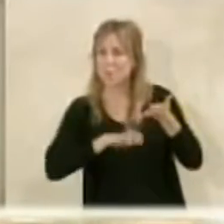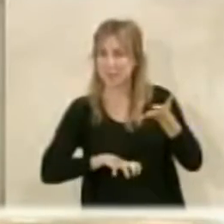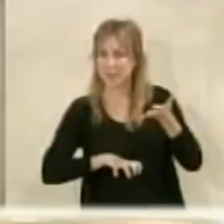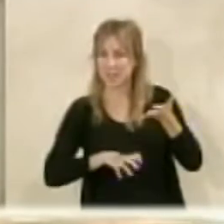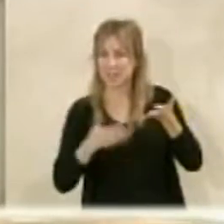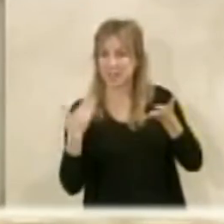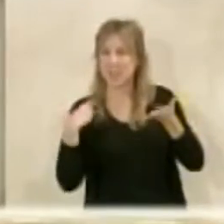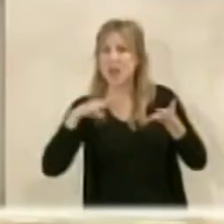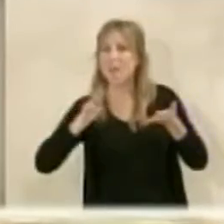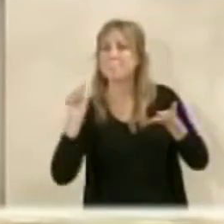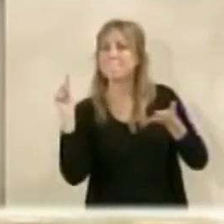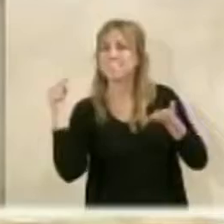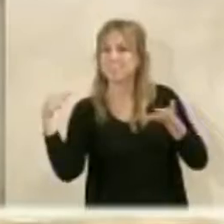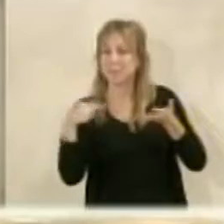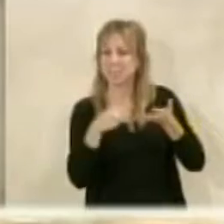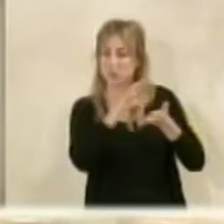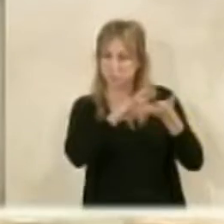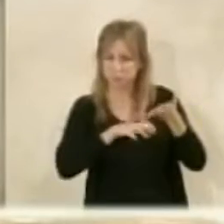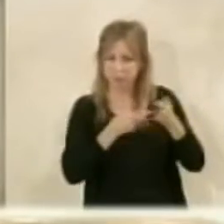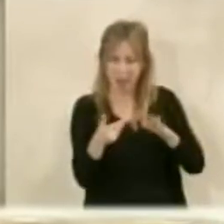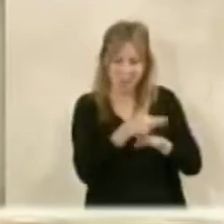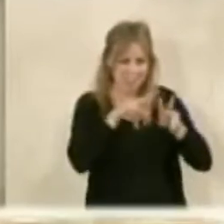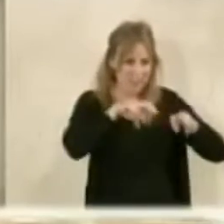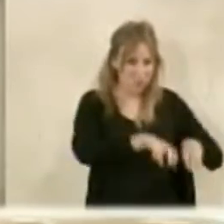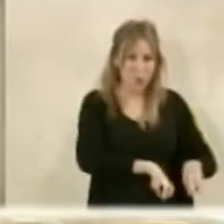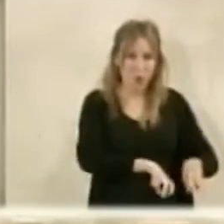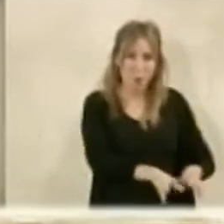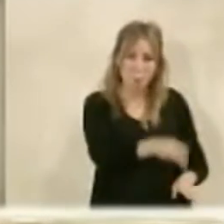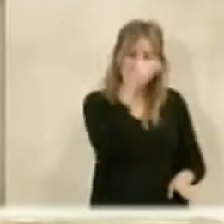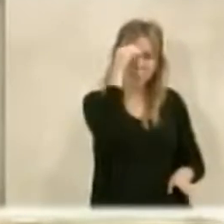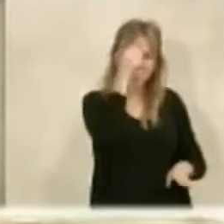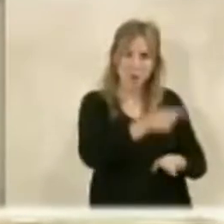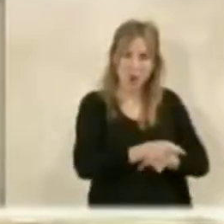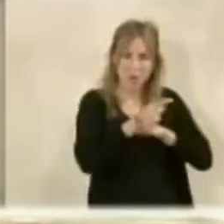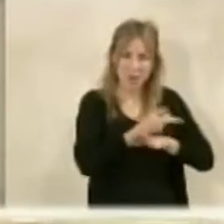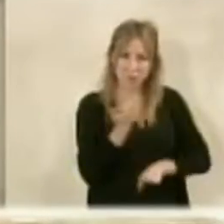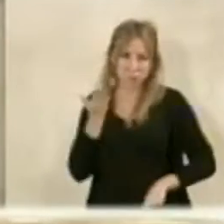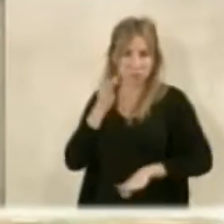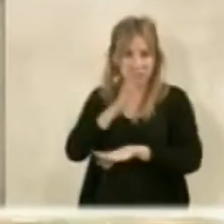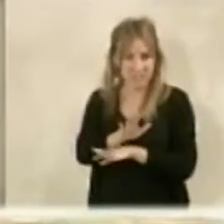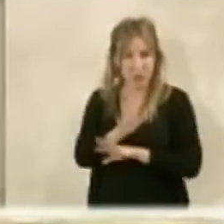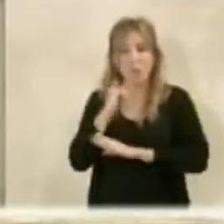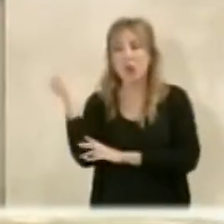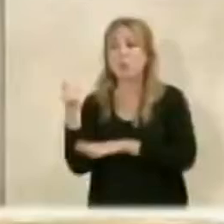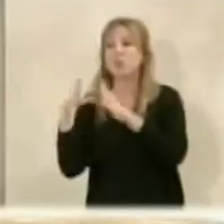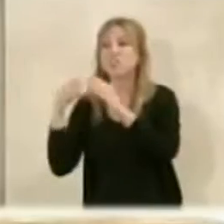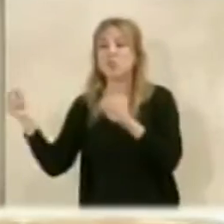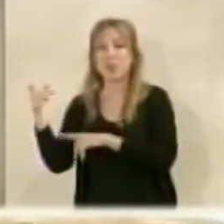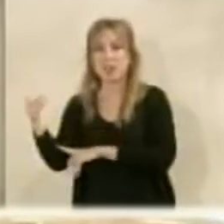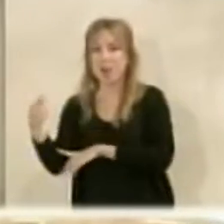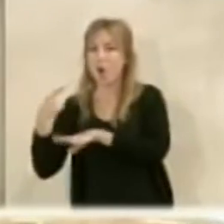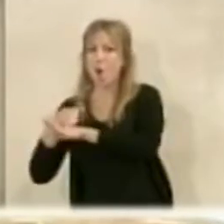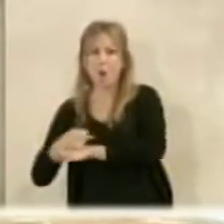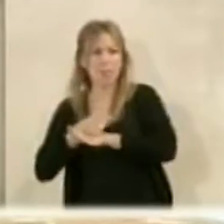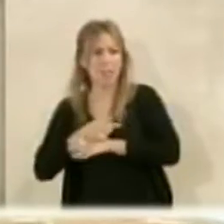ha conllevado hacer un estudio, una memoria que se le ha obligado a poner encima de la mesa. Pero la Junta de Andalucía no le ha